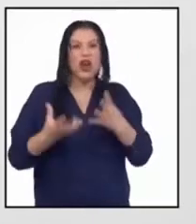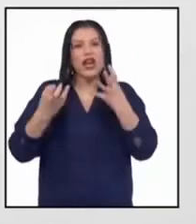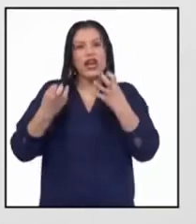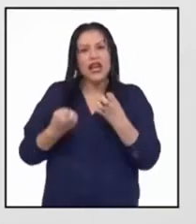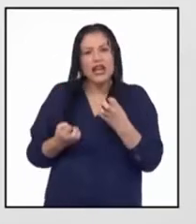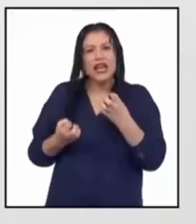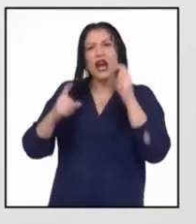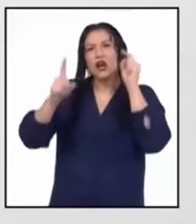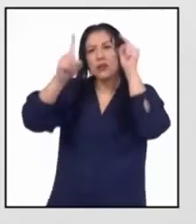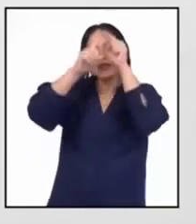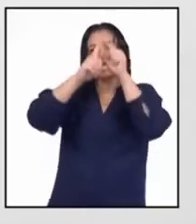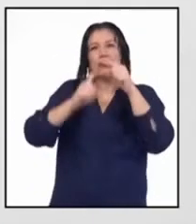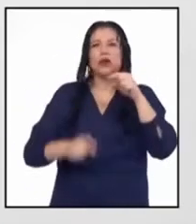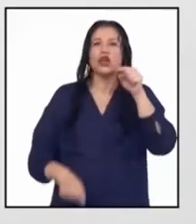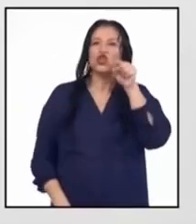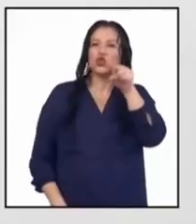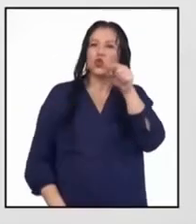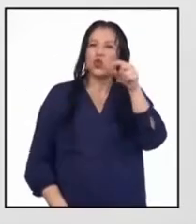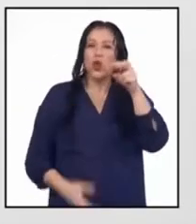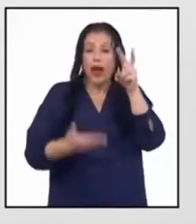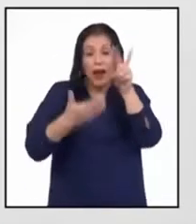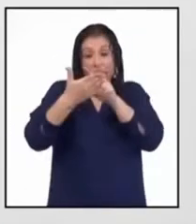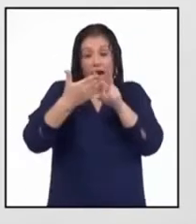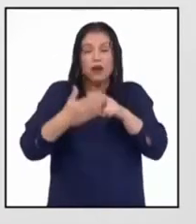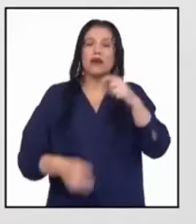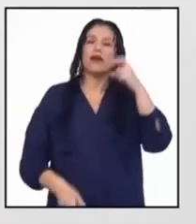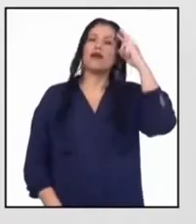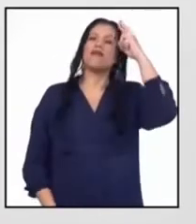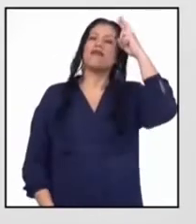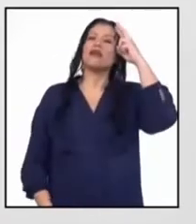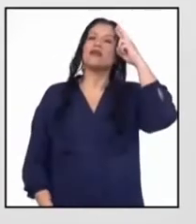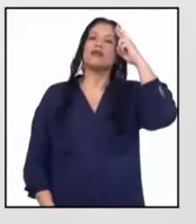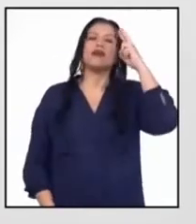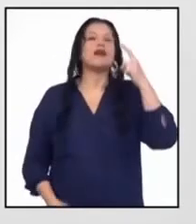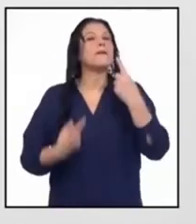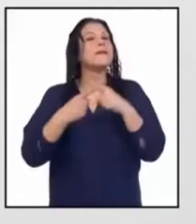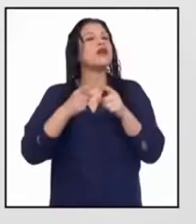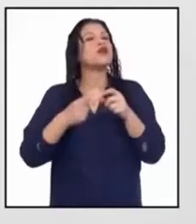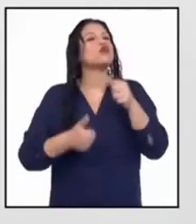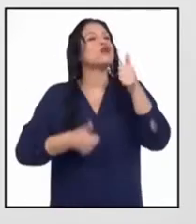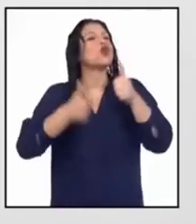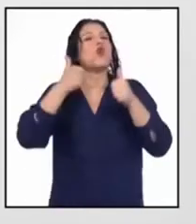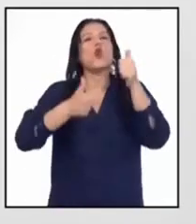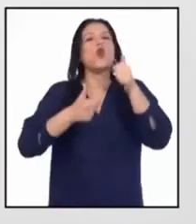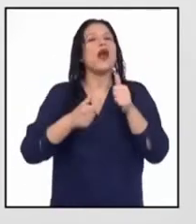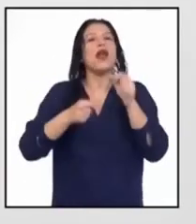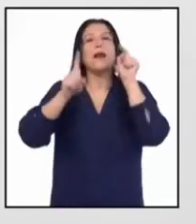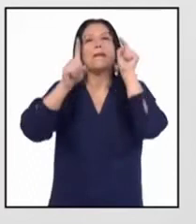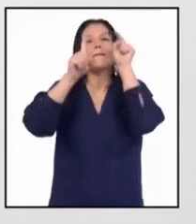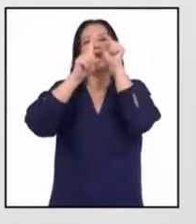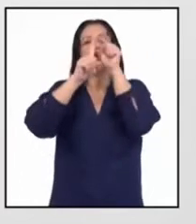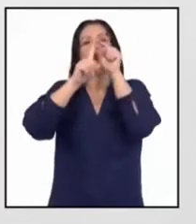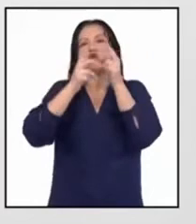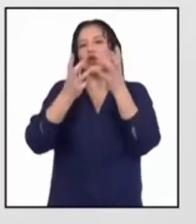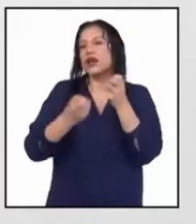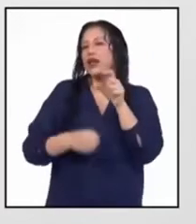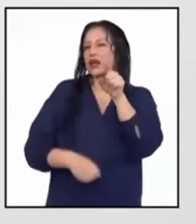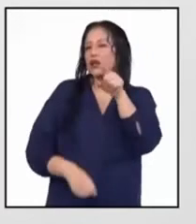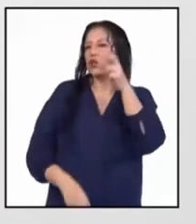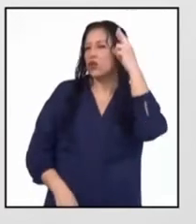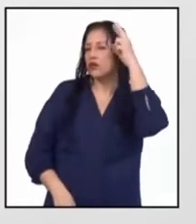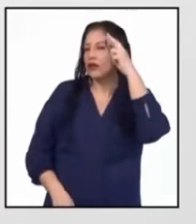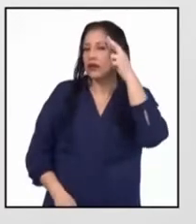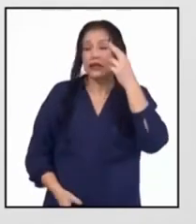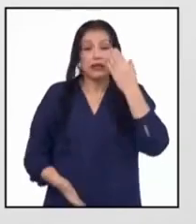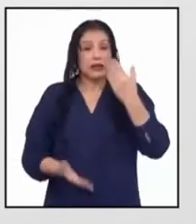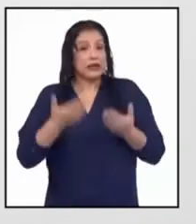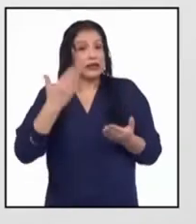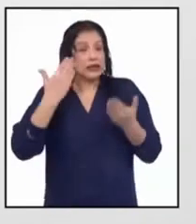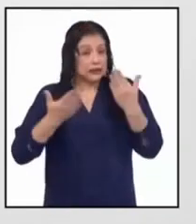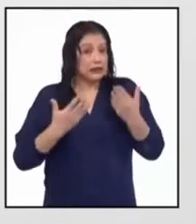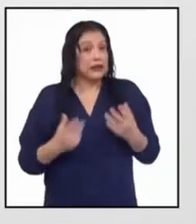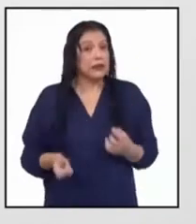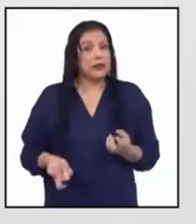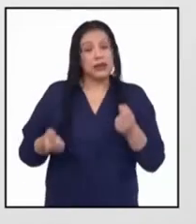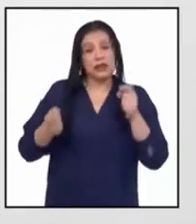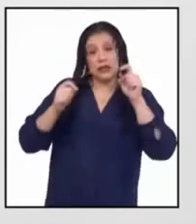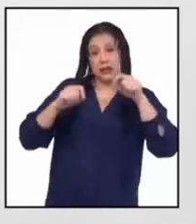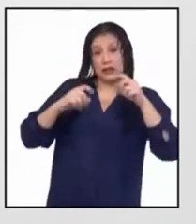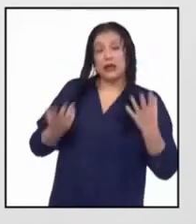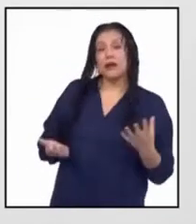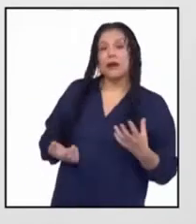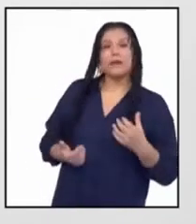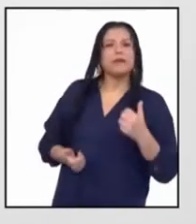reflexionar. Pero, ¿sobre qué te querían hacer reflexionar? Si tuvieran que sumillar este